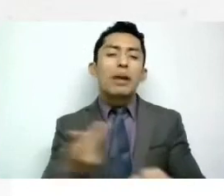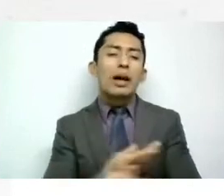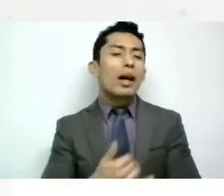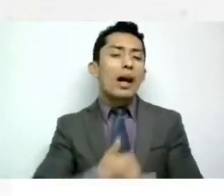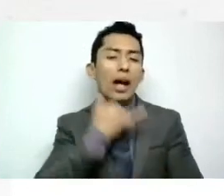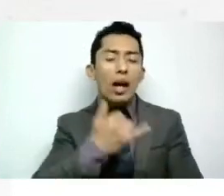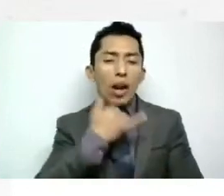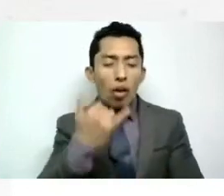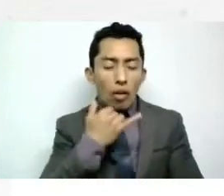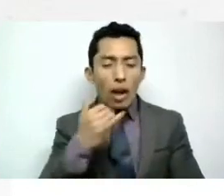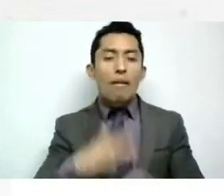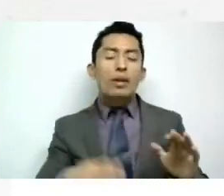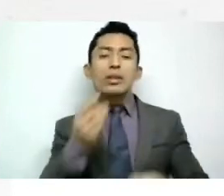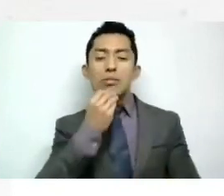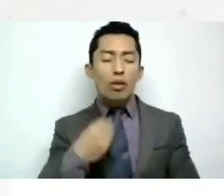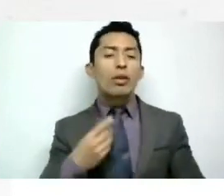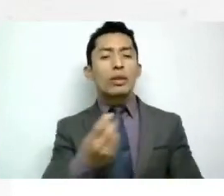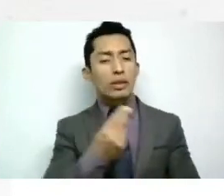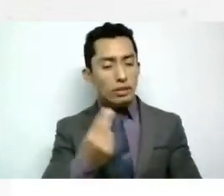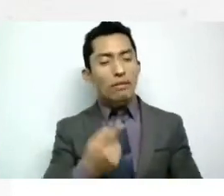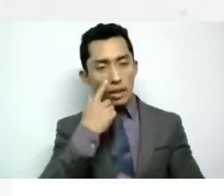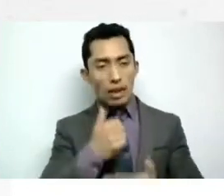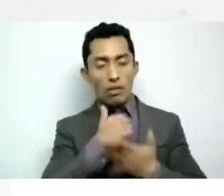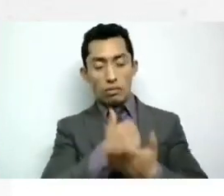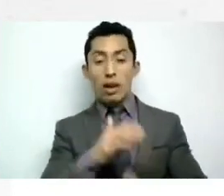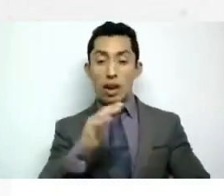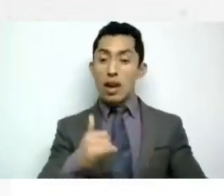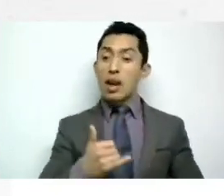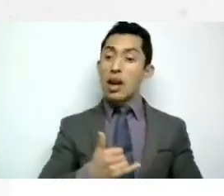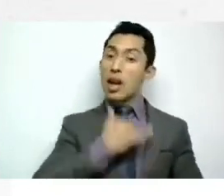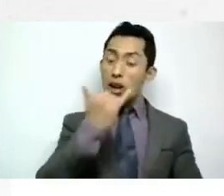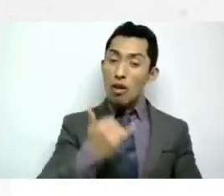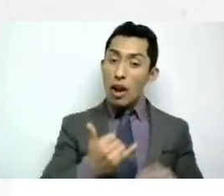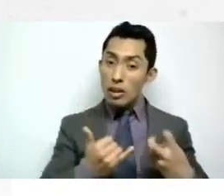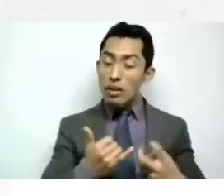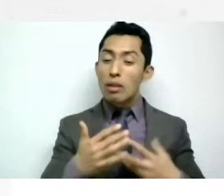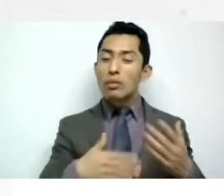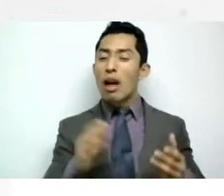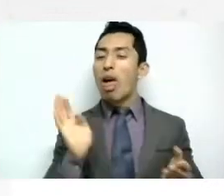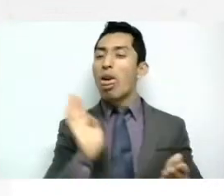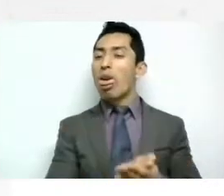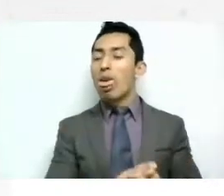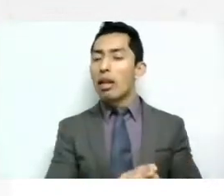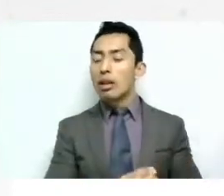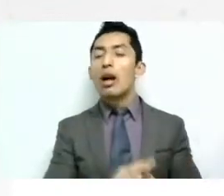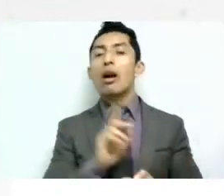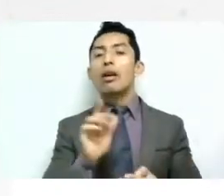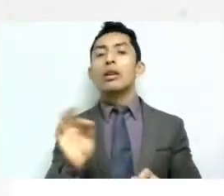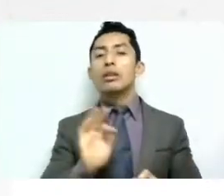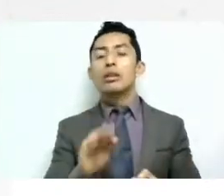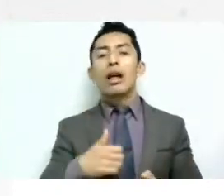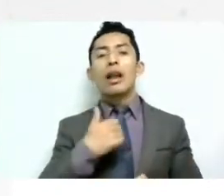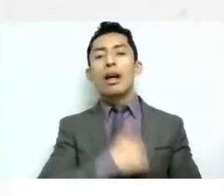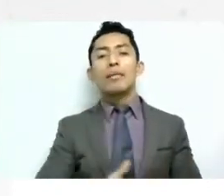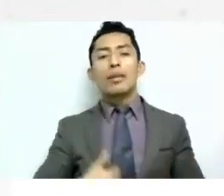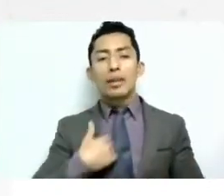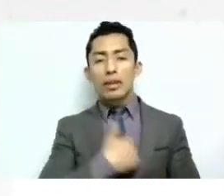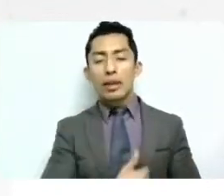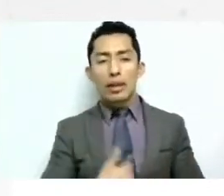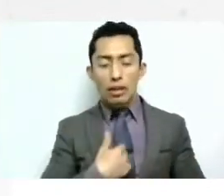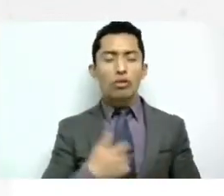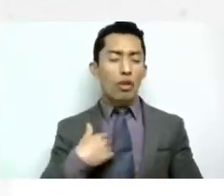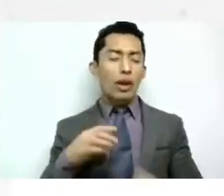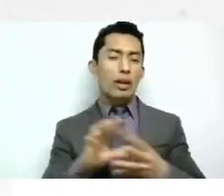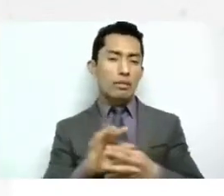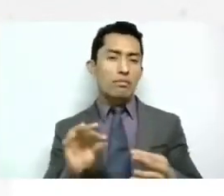intervenir porque esas equivocaciones pueden ser lamentables y ya te dejo responderme a esto que acabo de decir